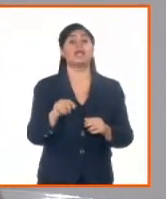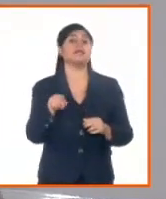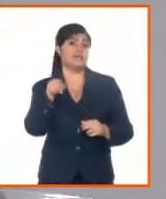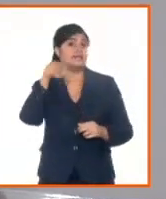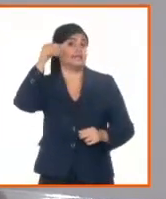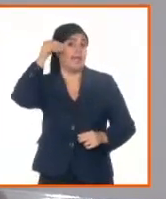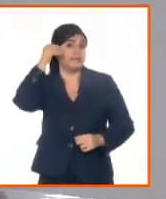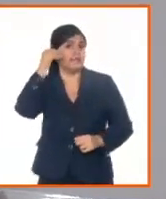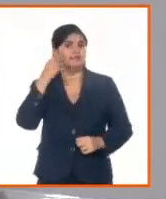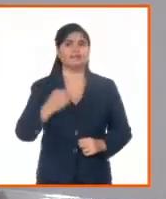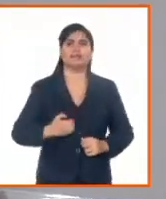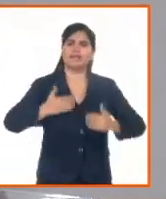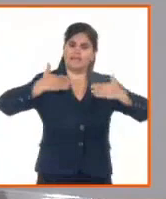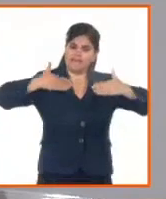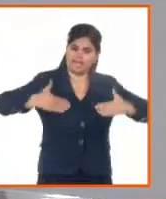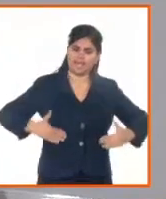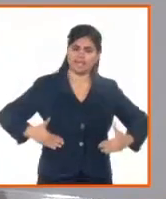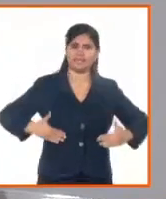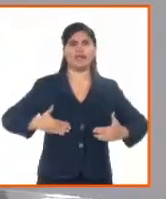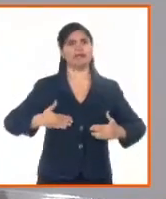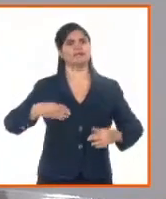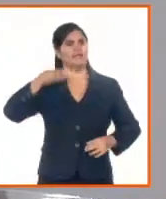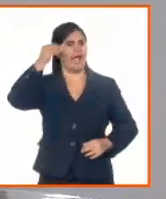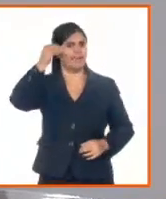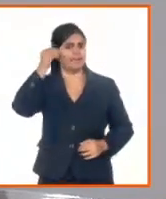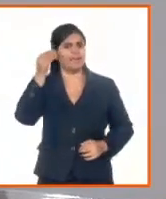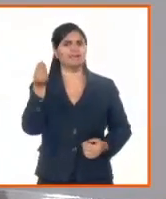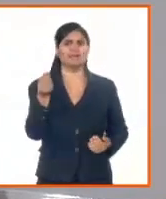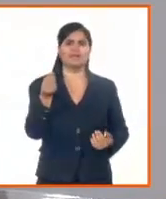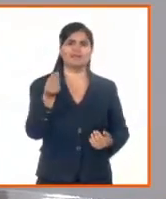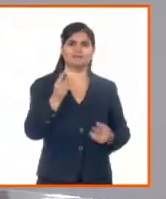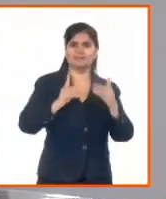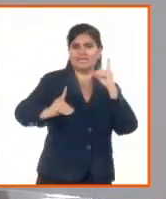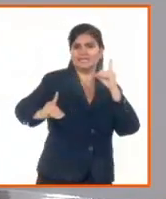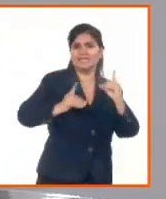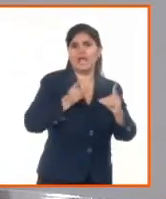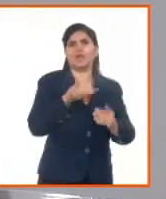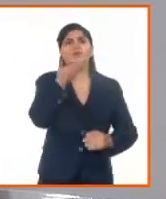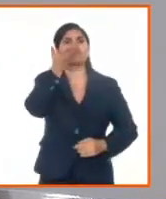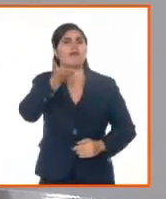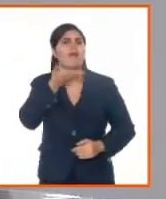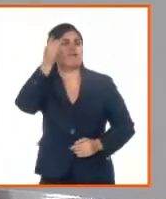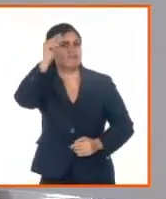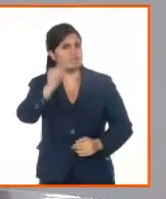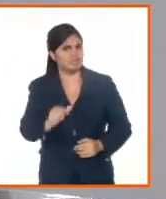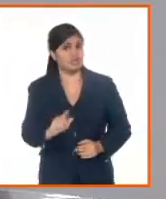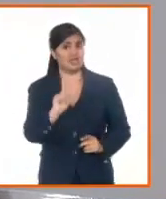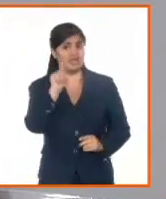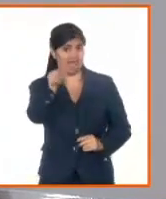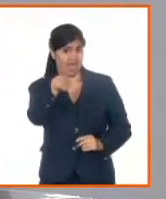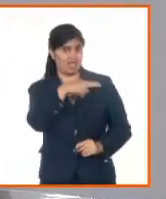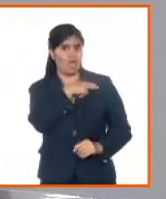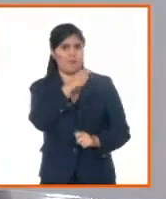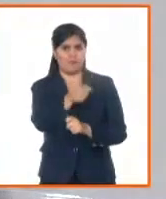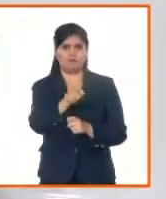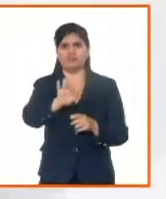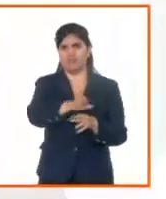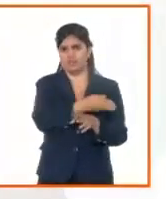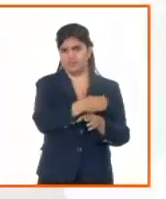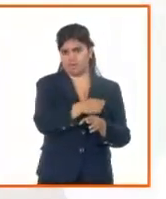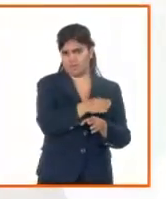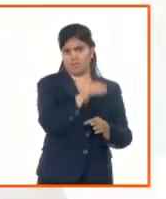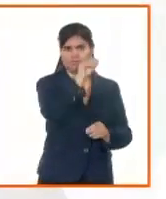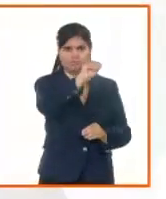de la profesionalidad, la ética, pero también estos profesores que tenemos ahí que están habilitados y nombrados como notarios